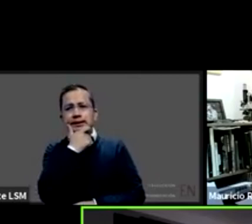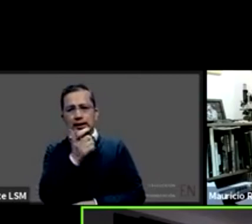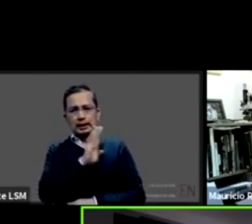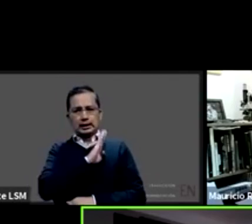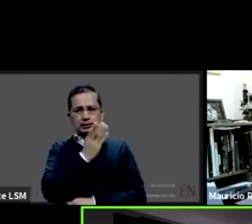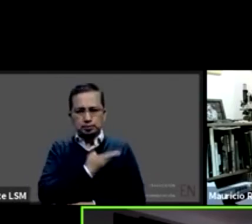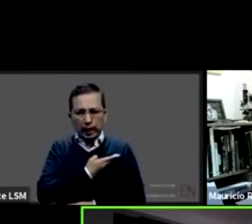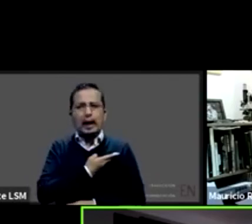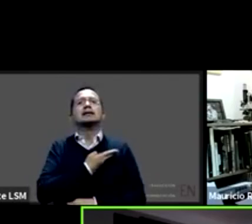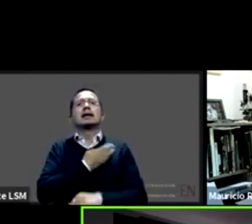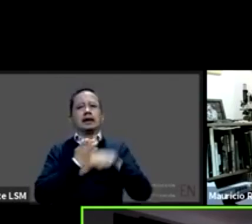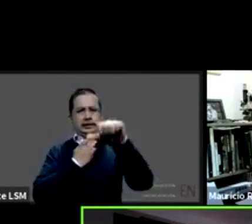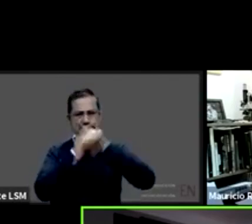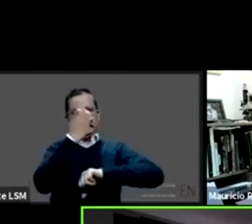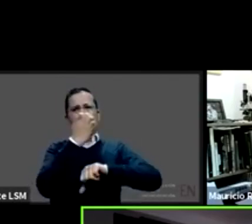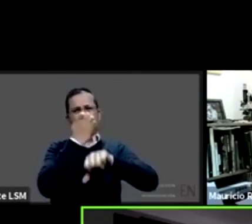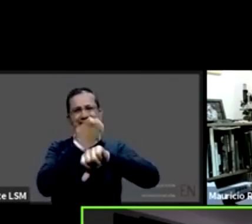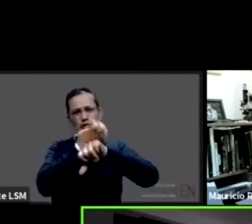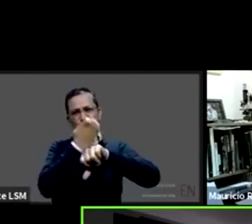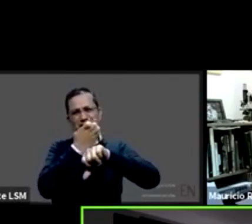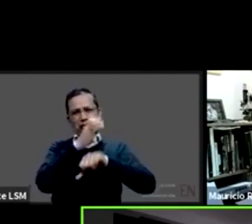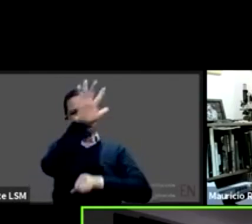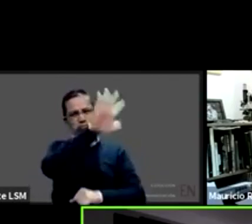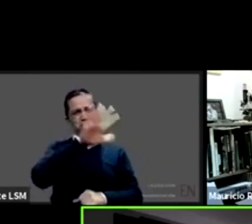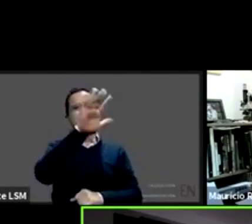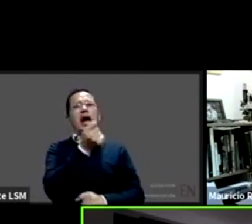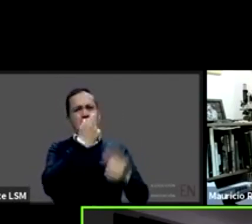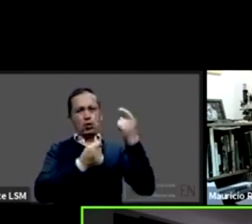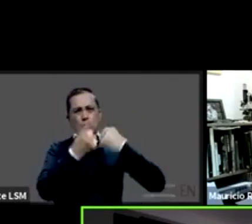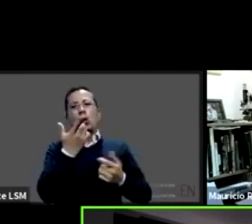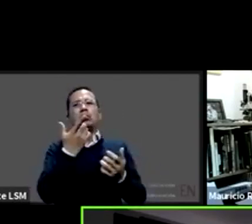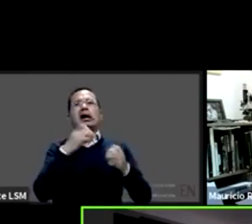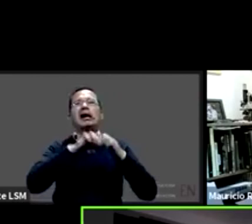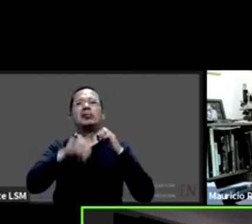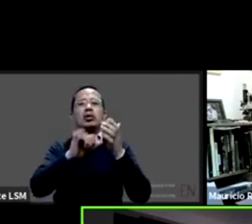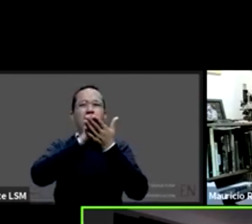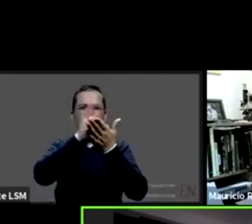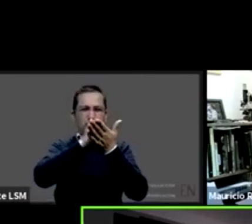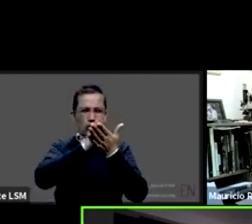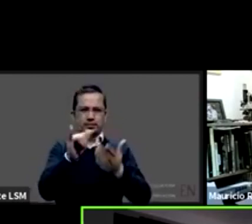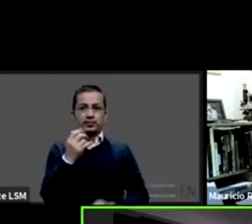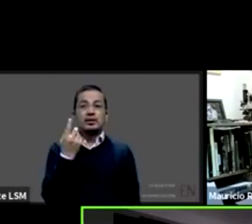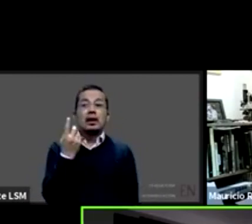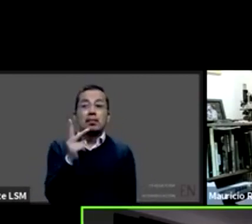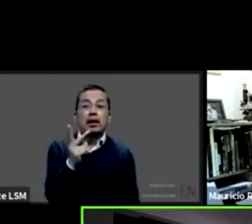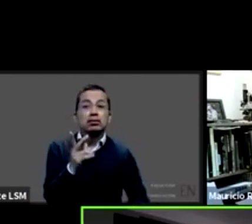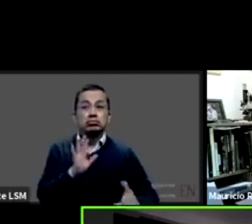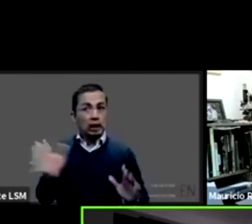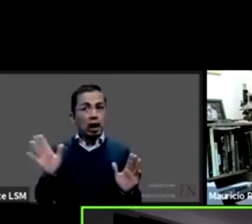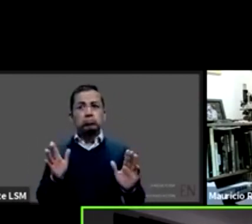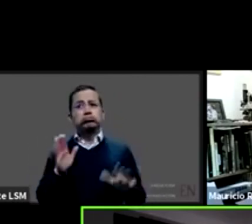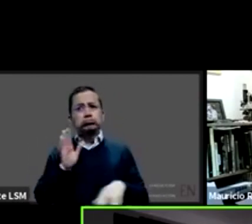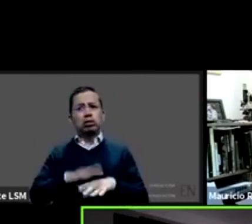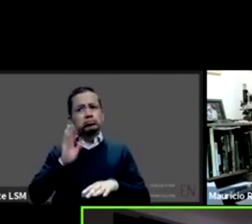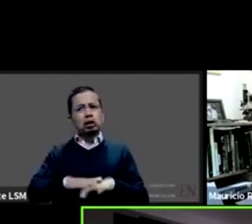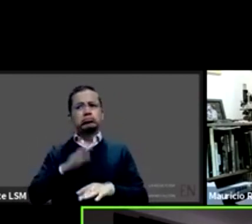estados porque sabemos que van más por leyes estatales como Nueva York entonces queremos que se reconozca eso y que también las personas